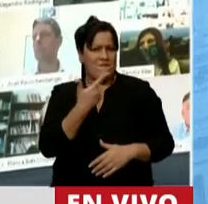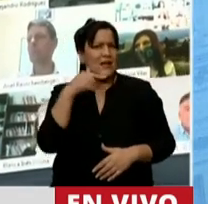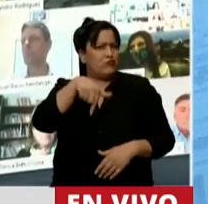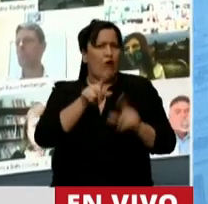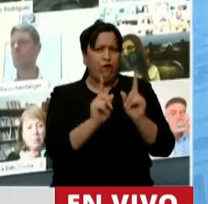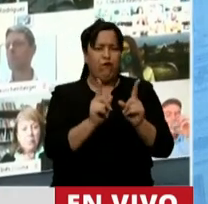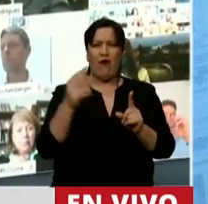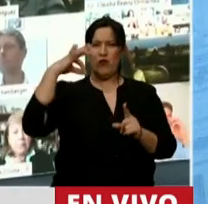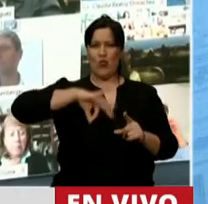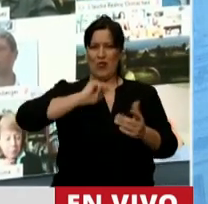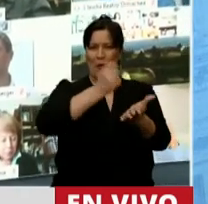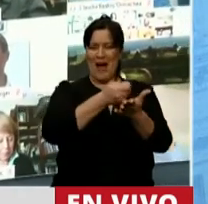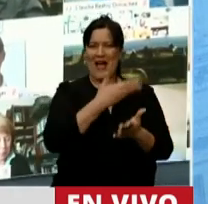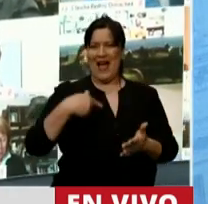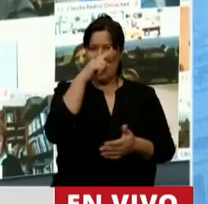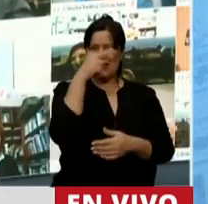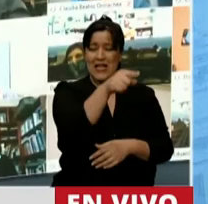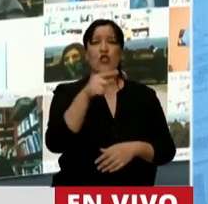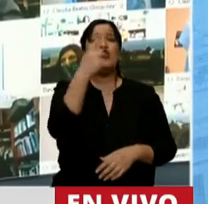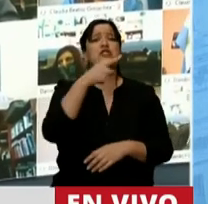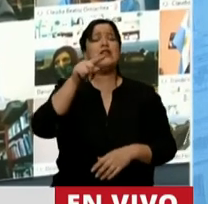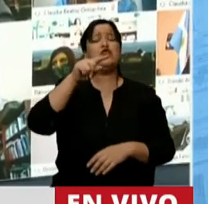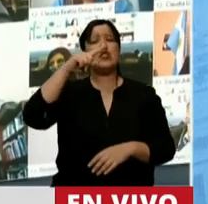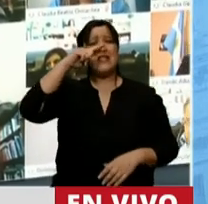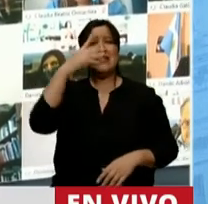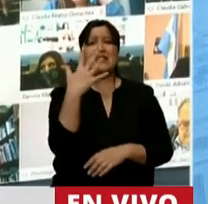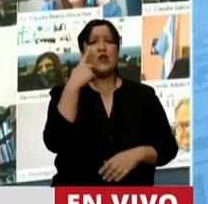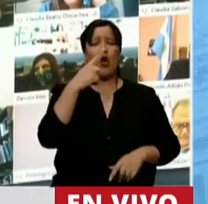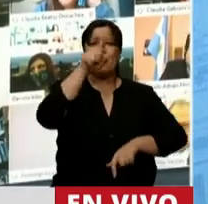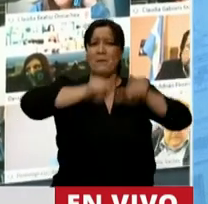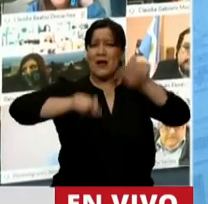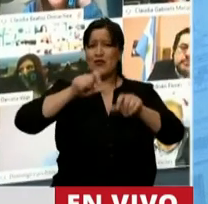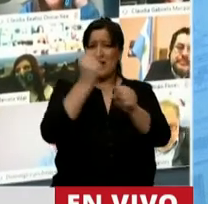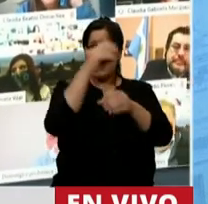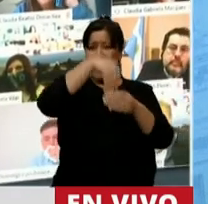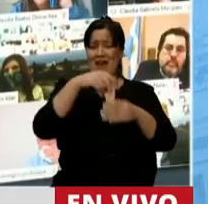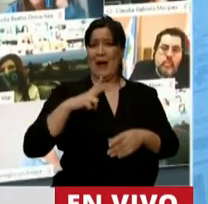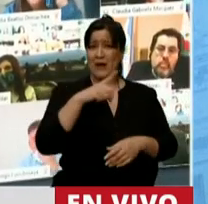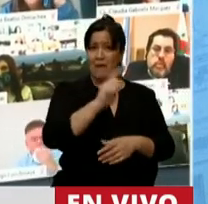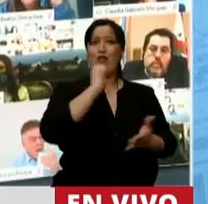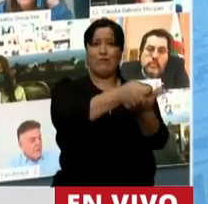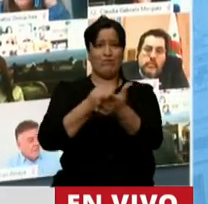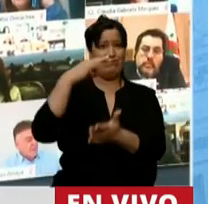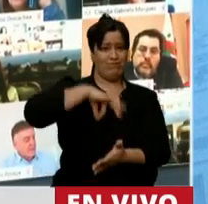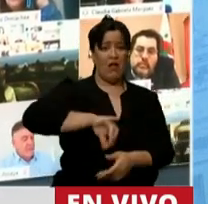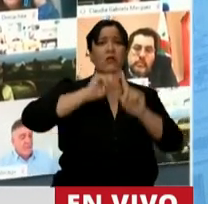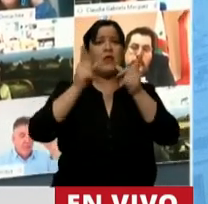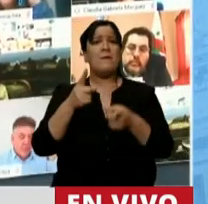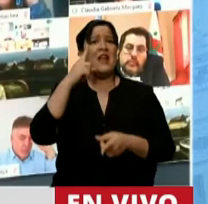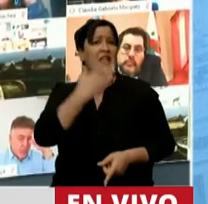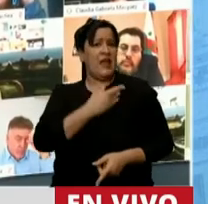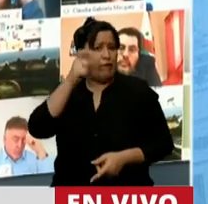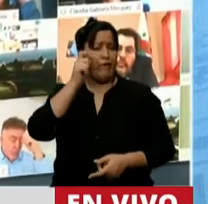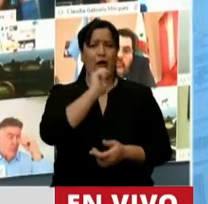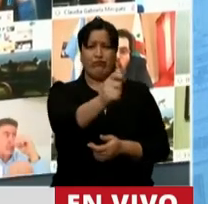mayo, hubo más de 20.000 empresas con 175.000 trabajadores cubiertos. El IFE, 680.000 santafesinos beneficiados.